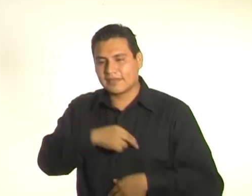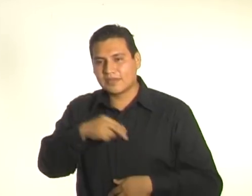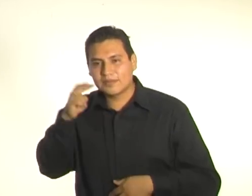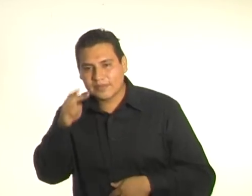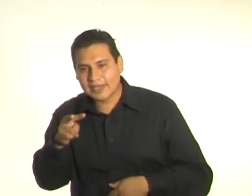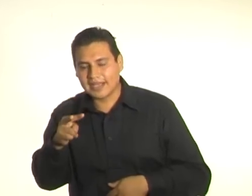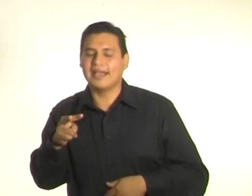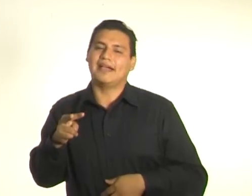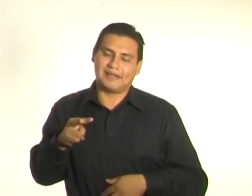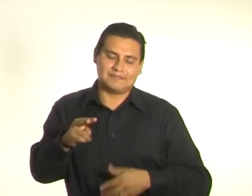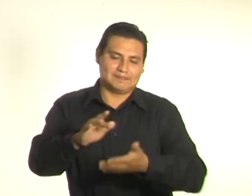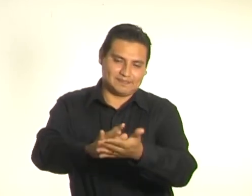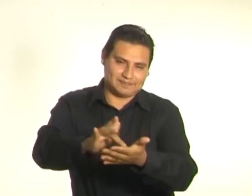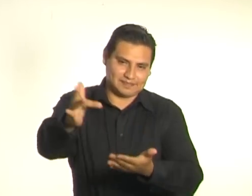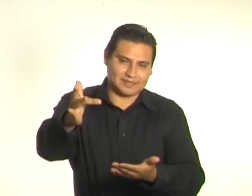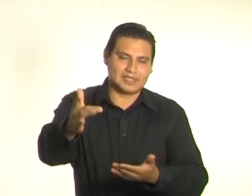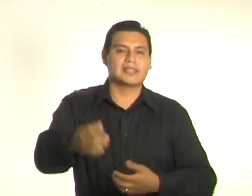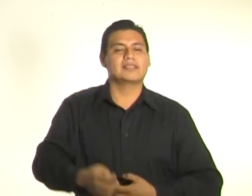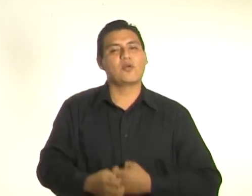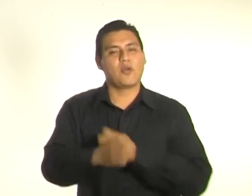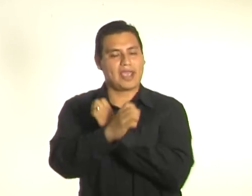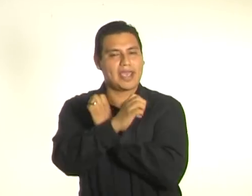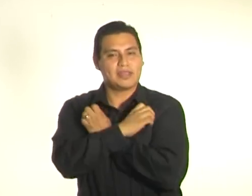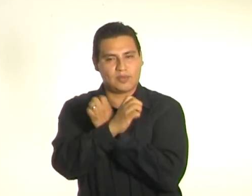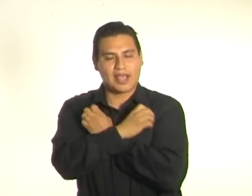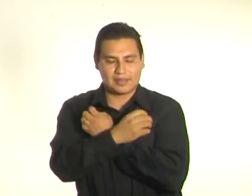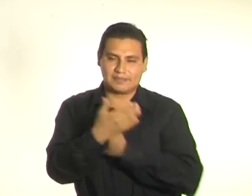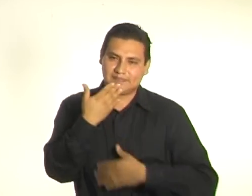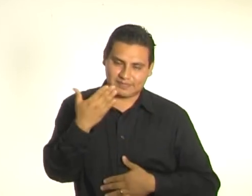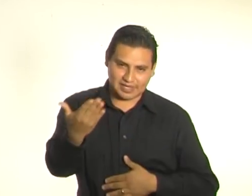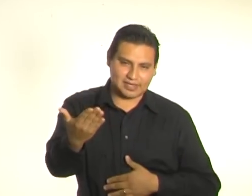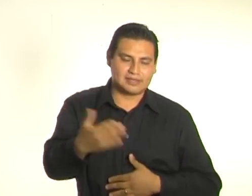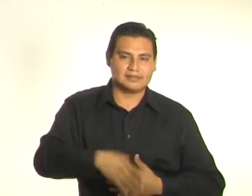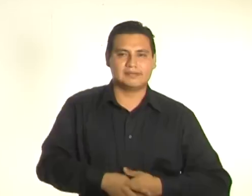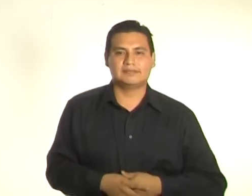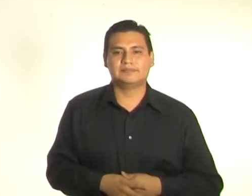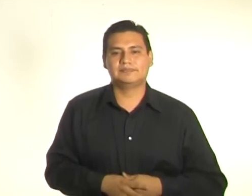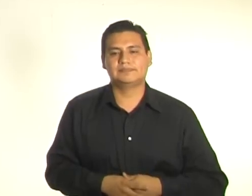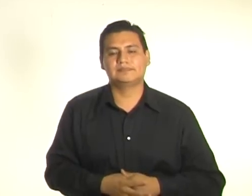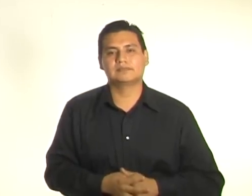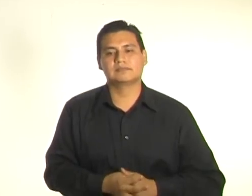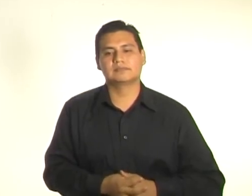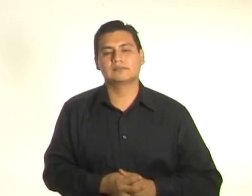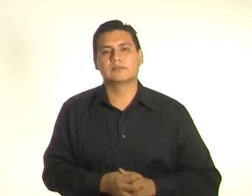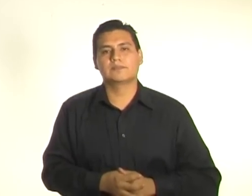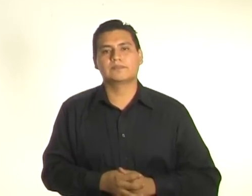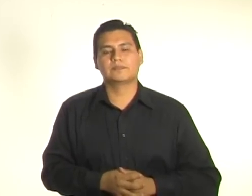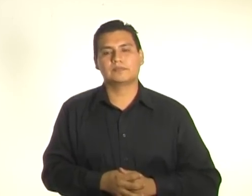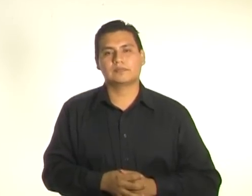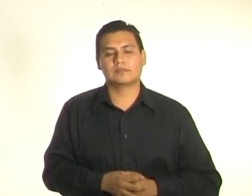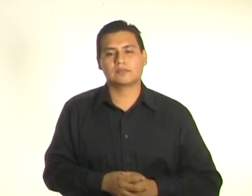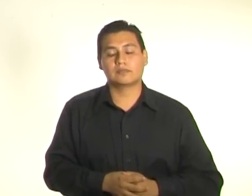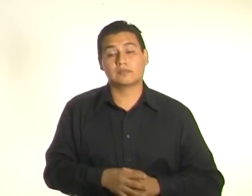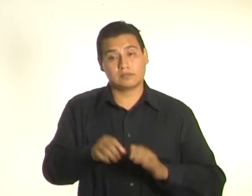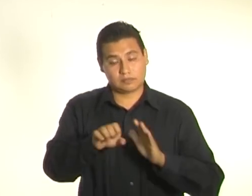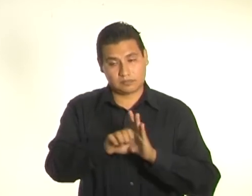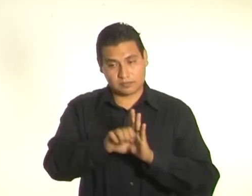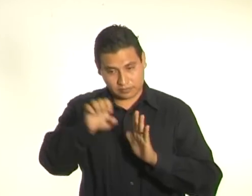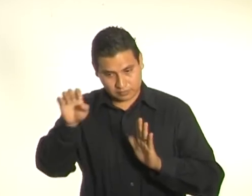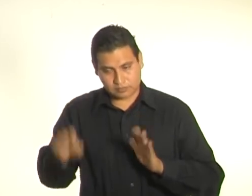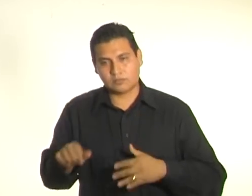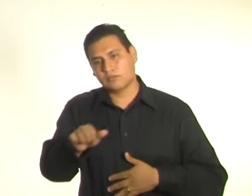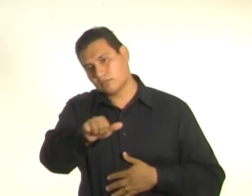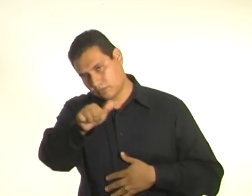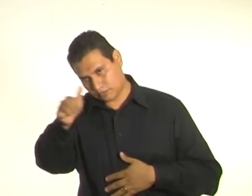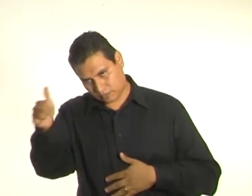también esta puede ser una frase de cierre de nuestra exposición. Y